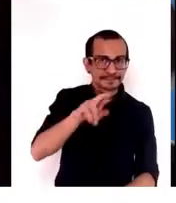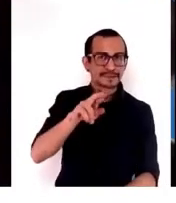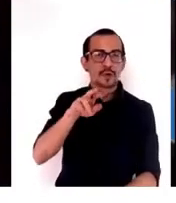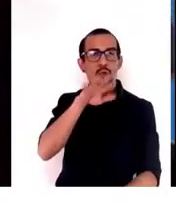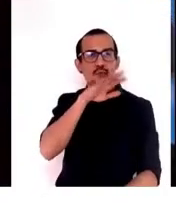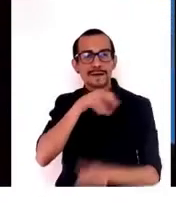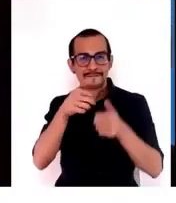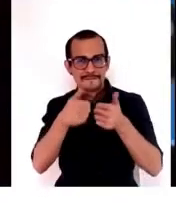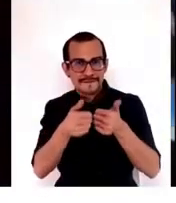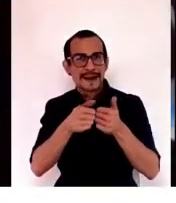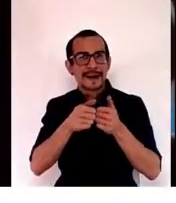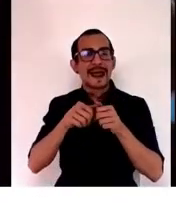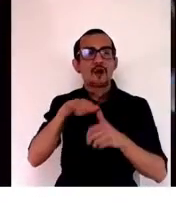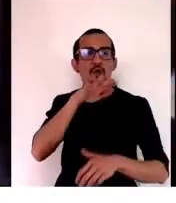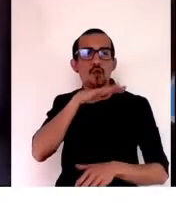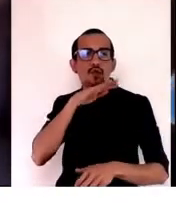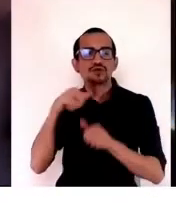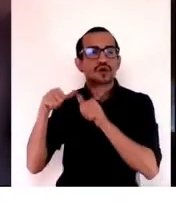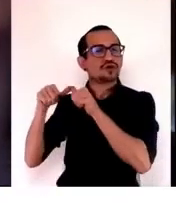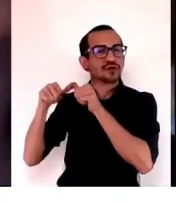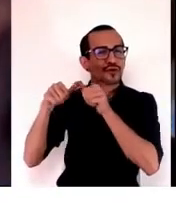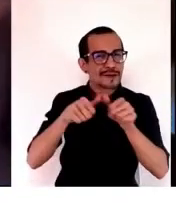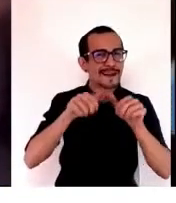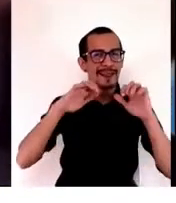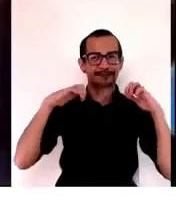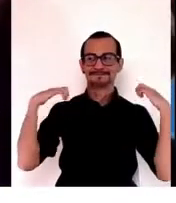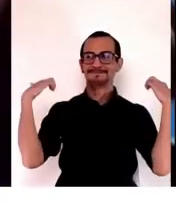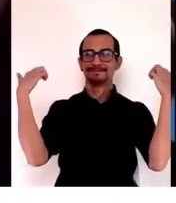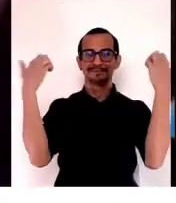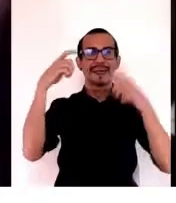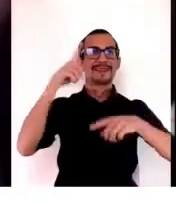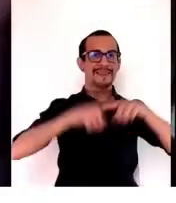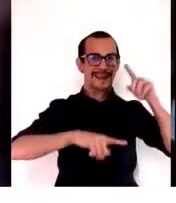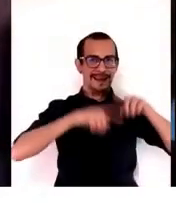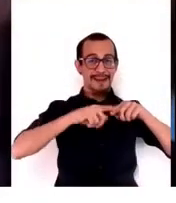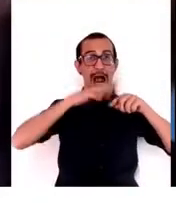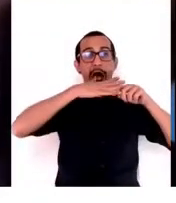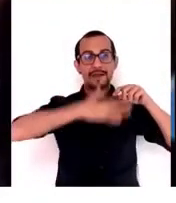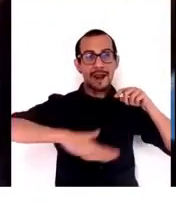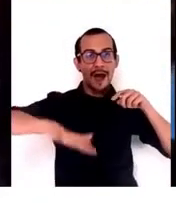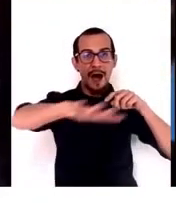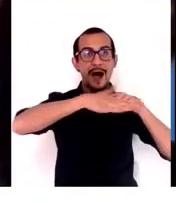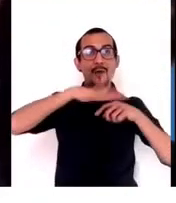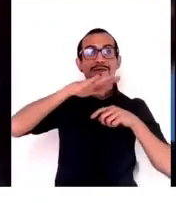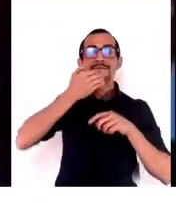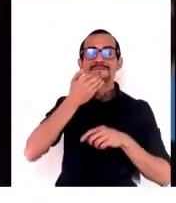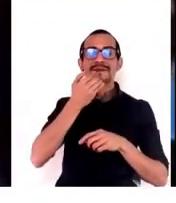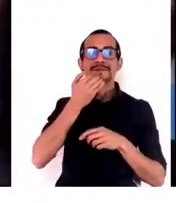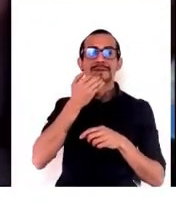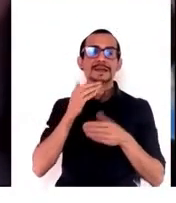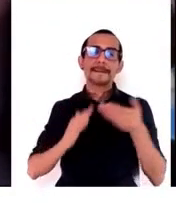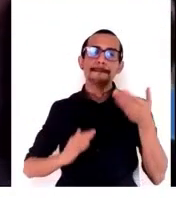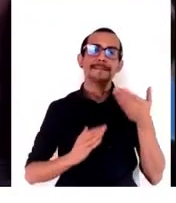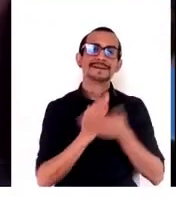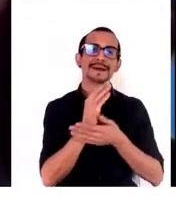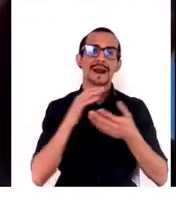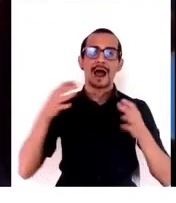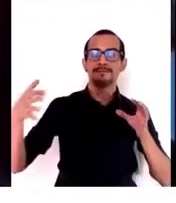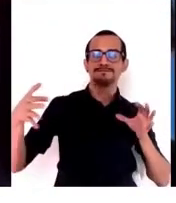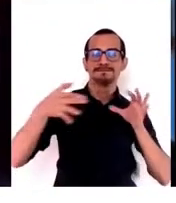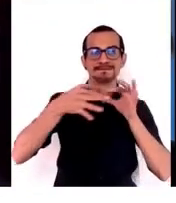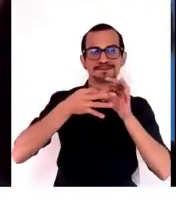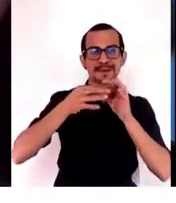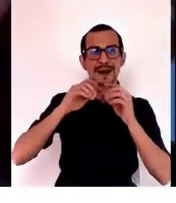el uso sostenible de los ecosistemas terrestres y marinos y combatir el cambio climático